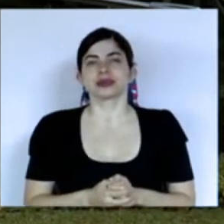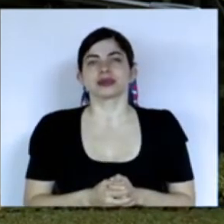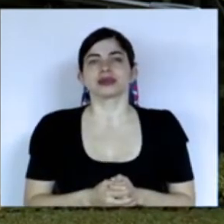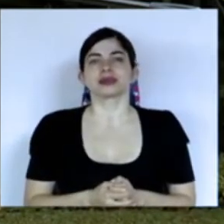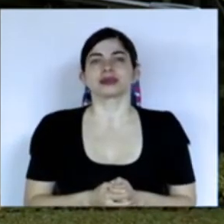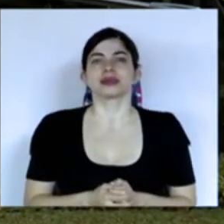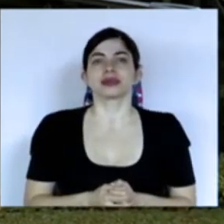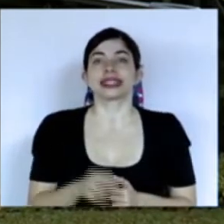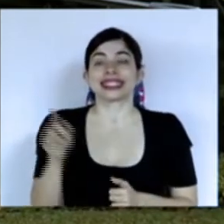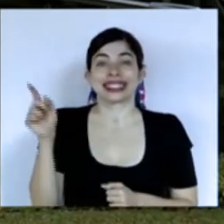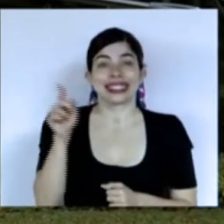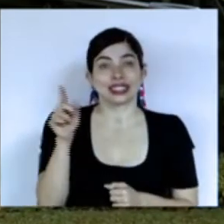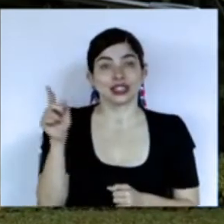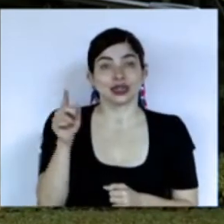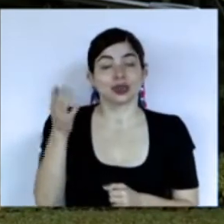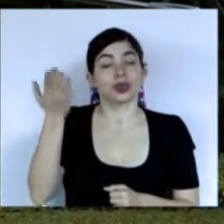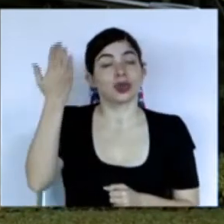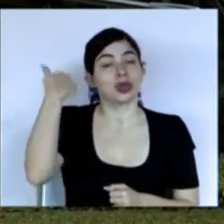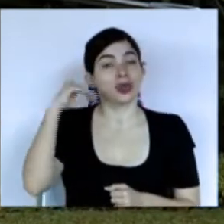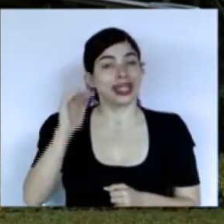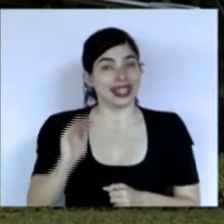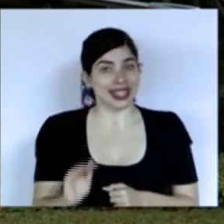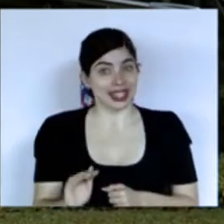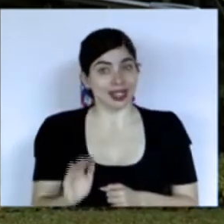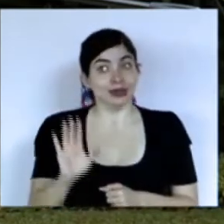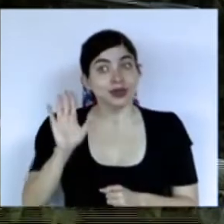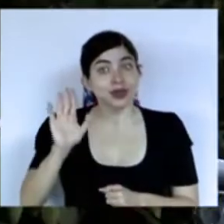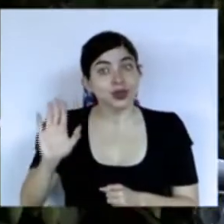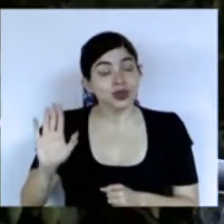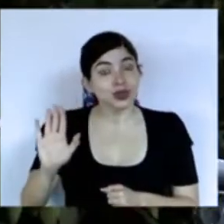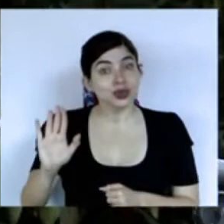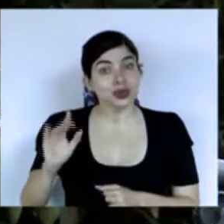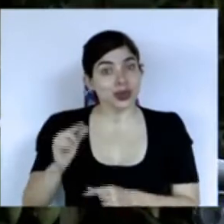ellos como niños y su generación